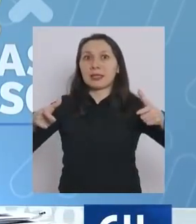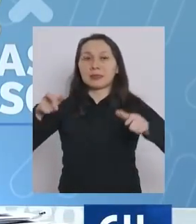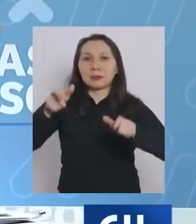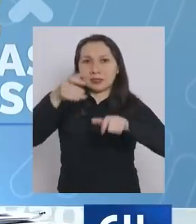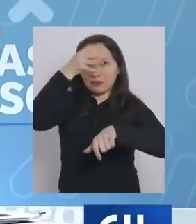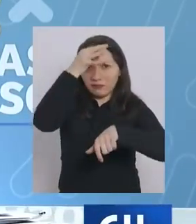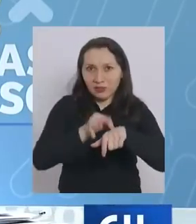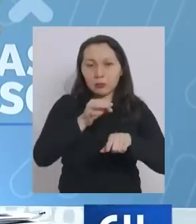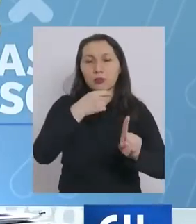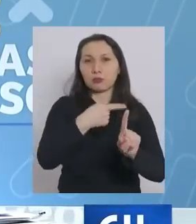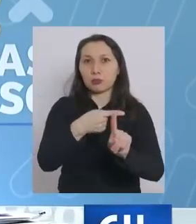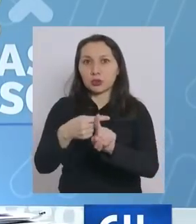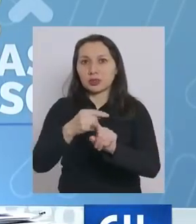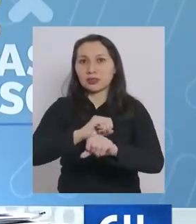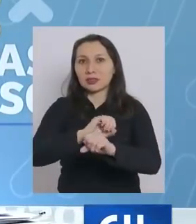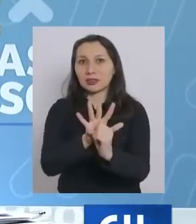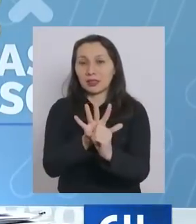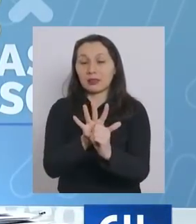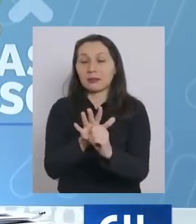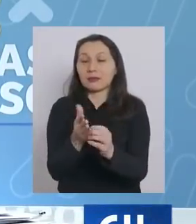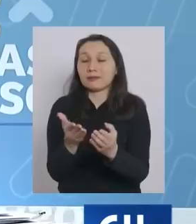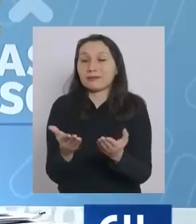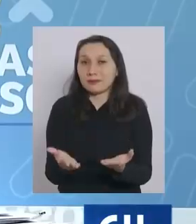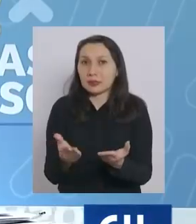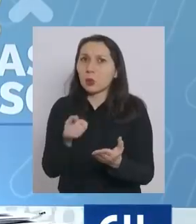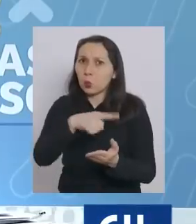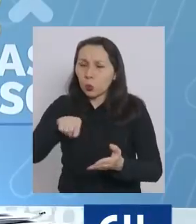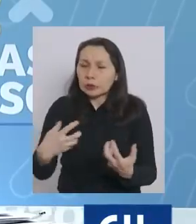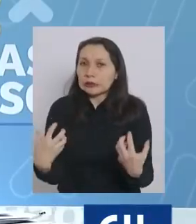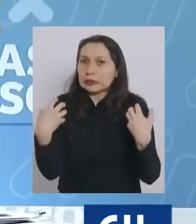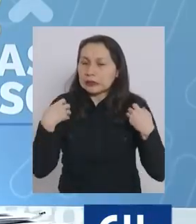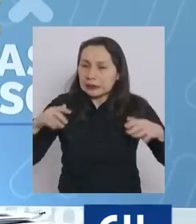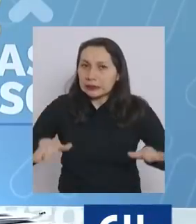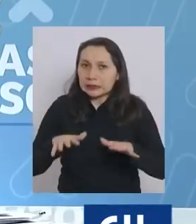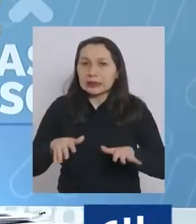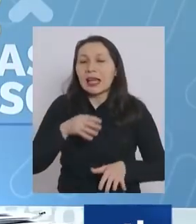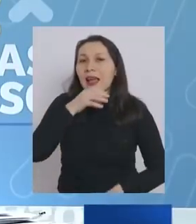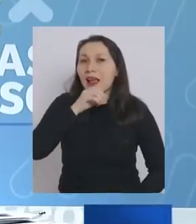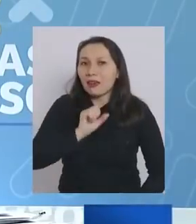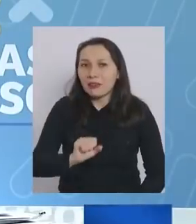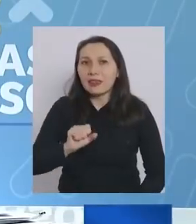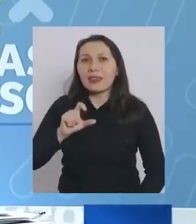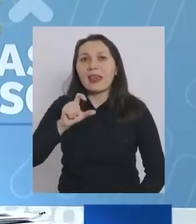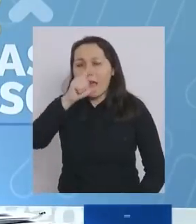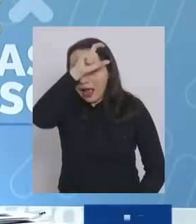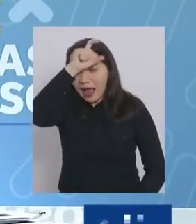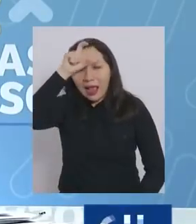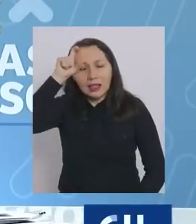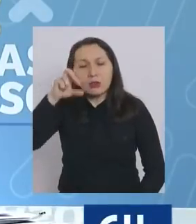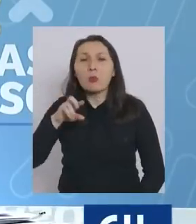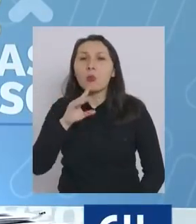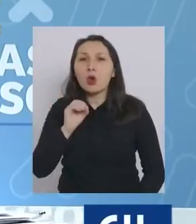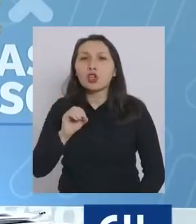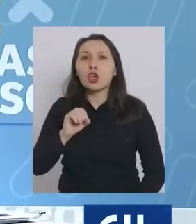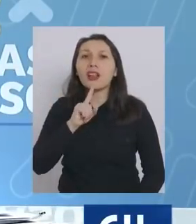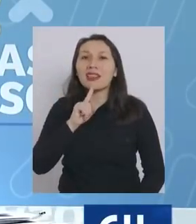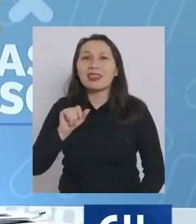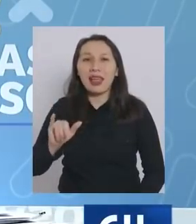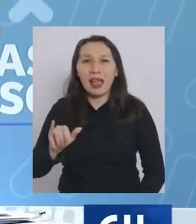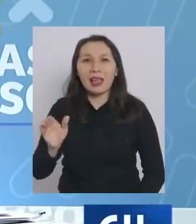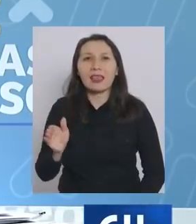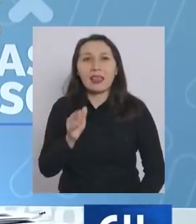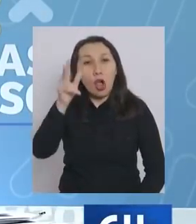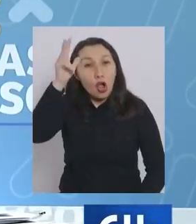positivos. Así que, a ponerse las pilas, Navidad, Cañete, Puerto Octay y Coyhaique